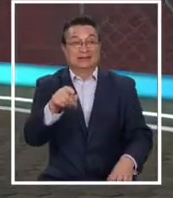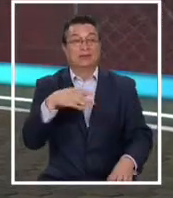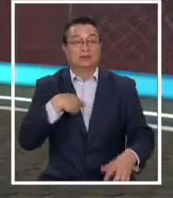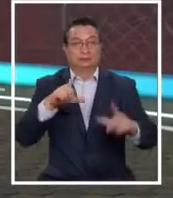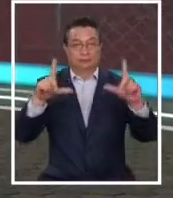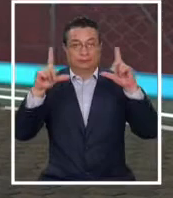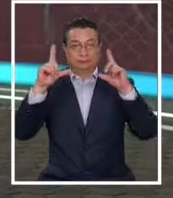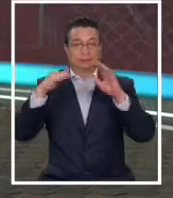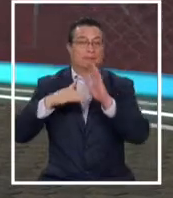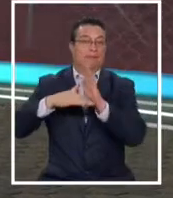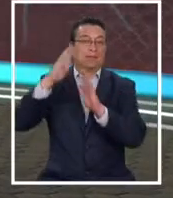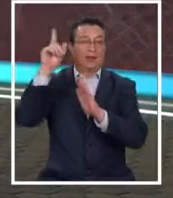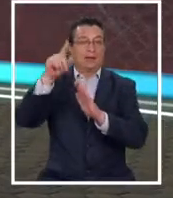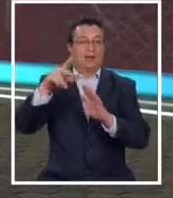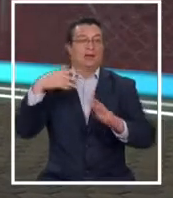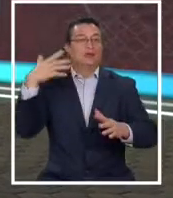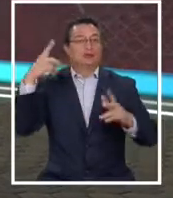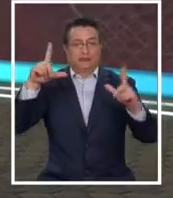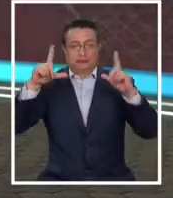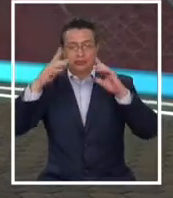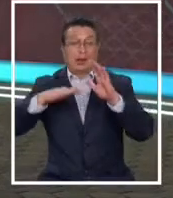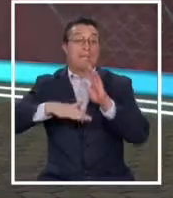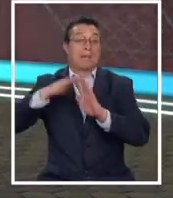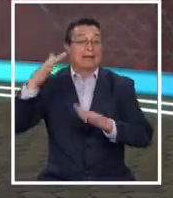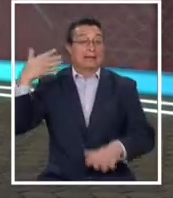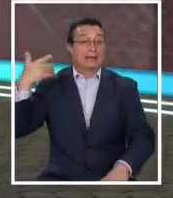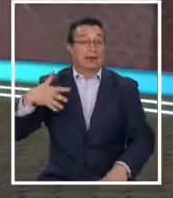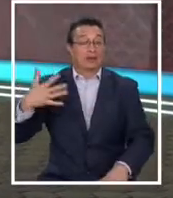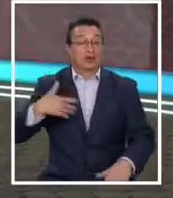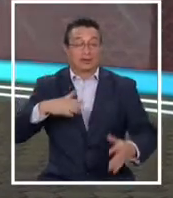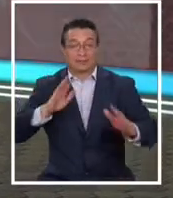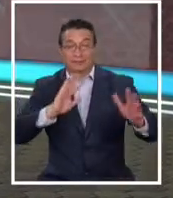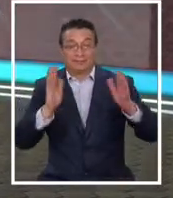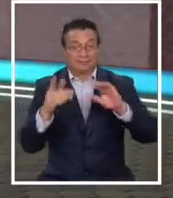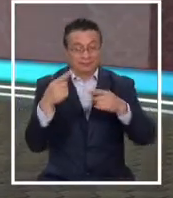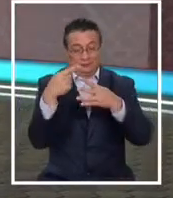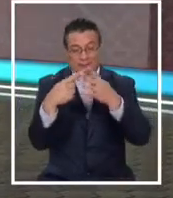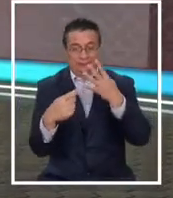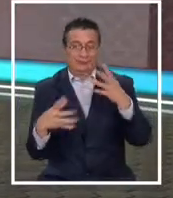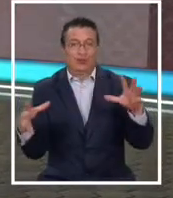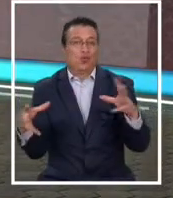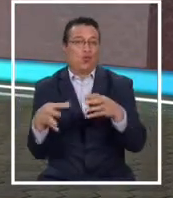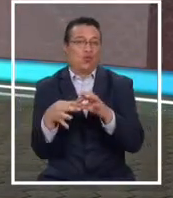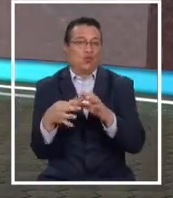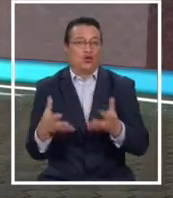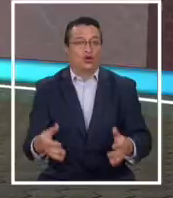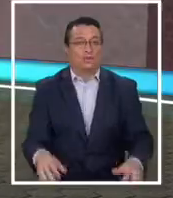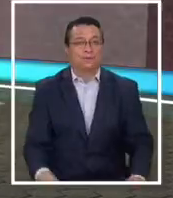cartelera principal del show más importante de las artes marciales mixtas. Mirá.